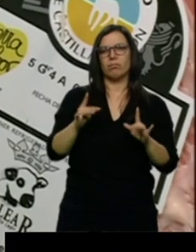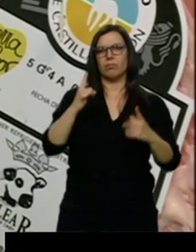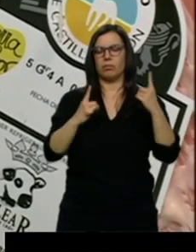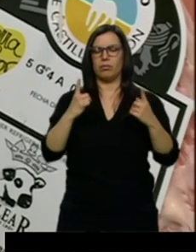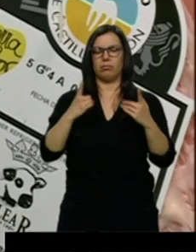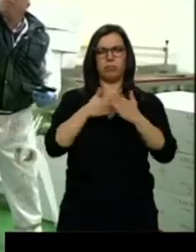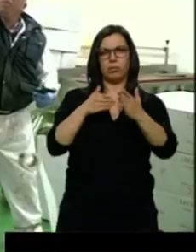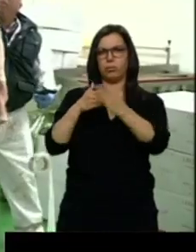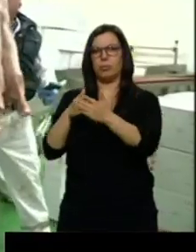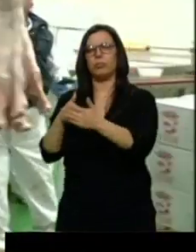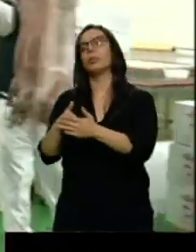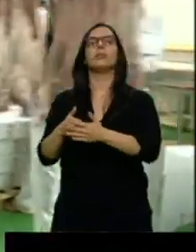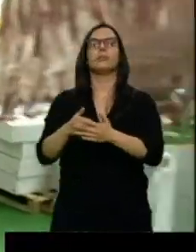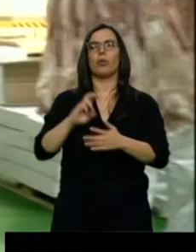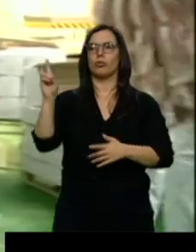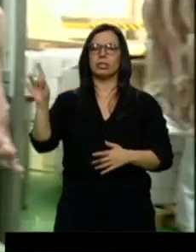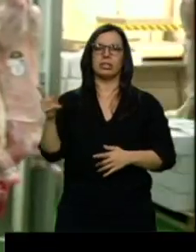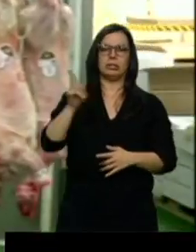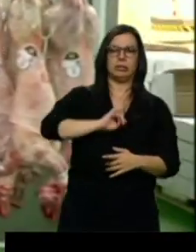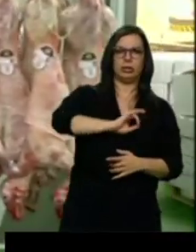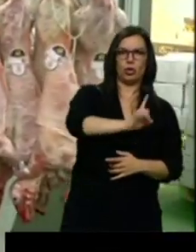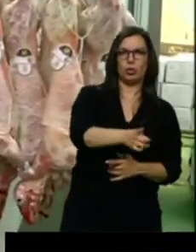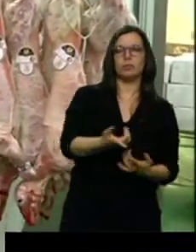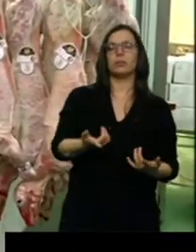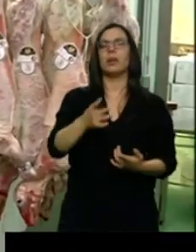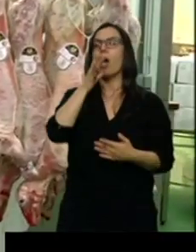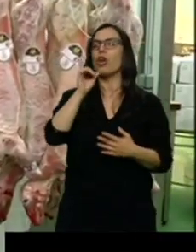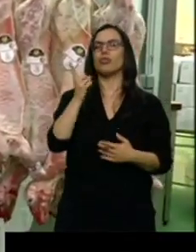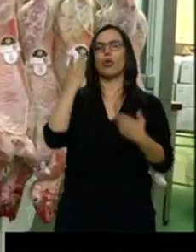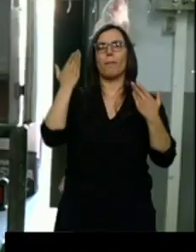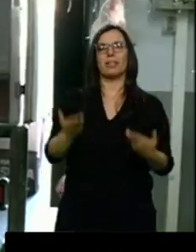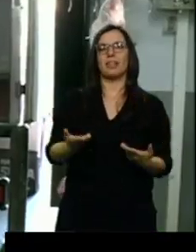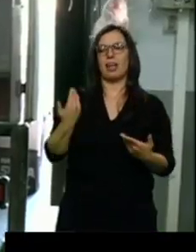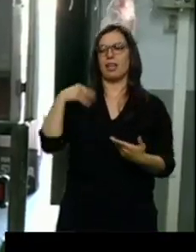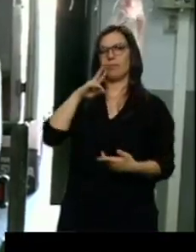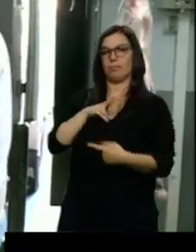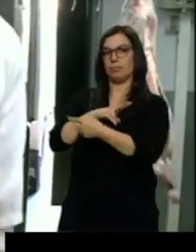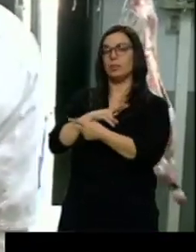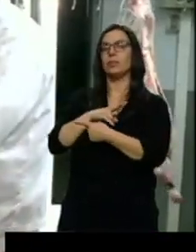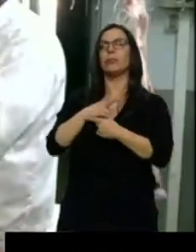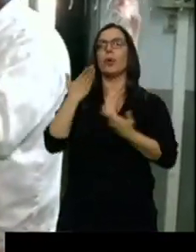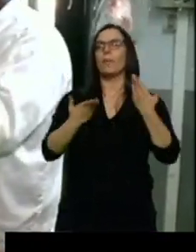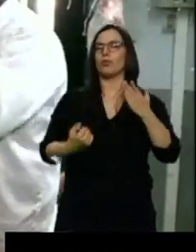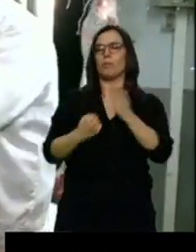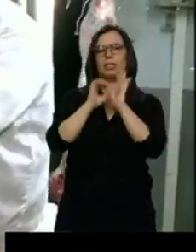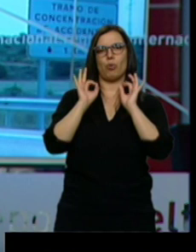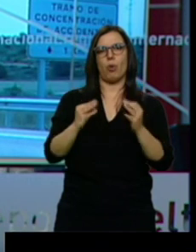que sí. Ahora solo se necesitará pesarlos en canal, aunque el peso máximo seguirá siendo de 8 kilos.